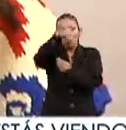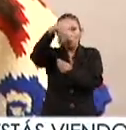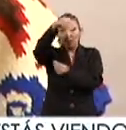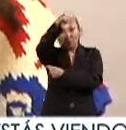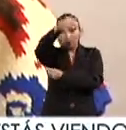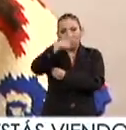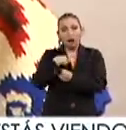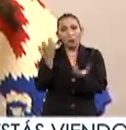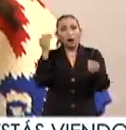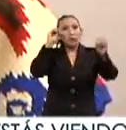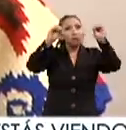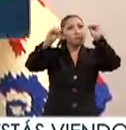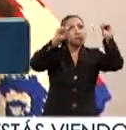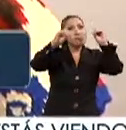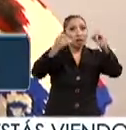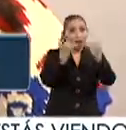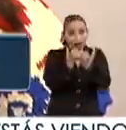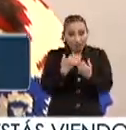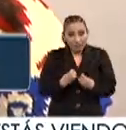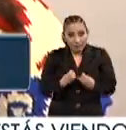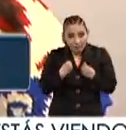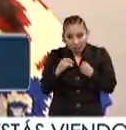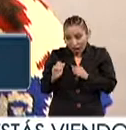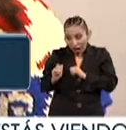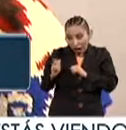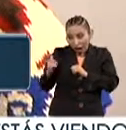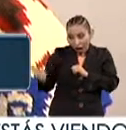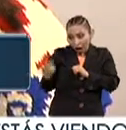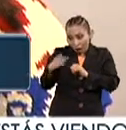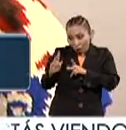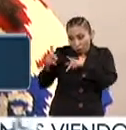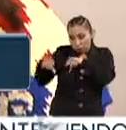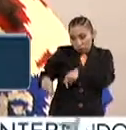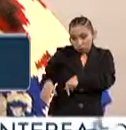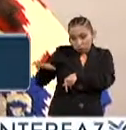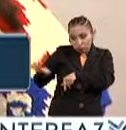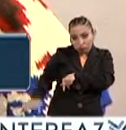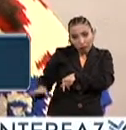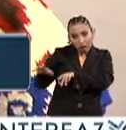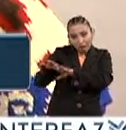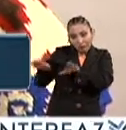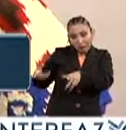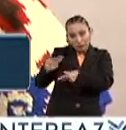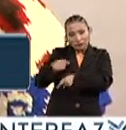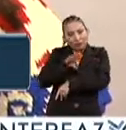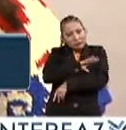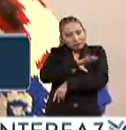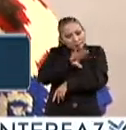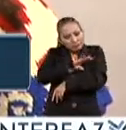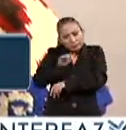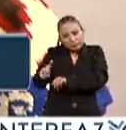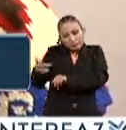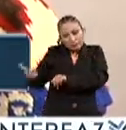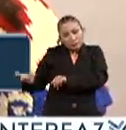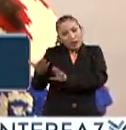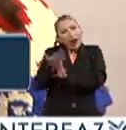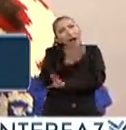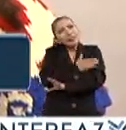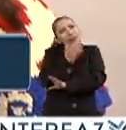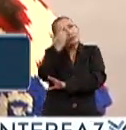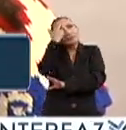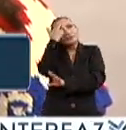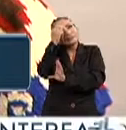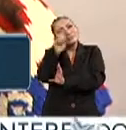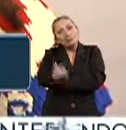hacer un montaje que vivir al lado de una tumba al lado de nuestro ser querido al lado de quien nosotros